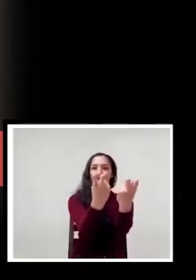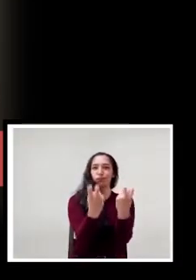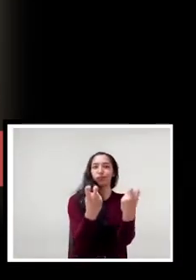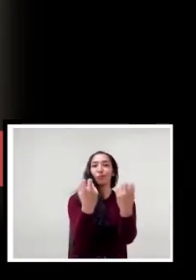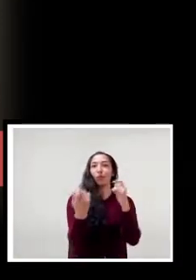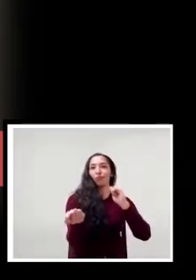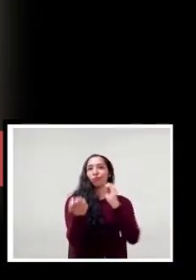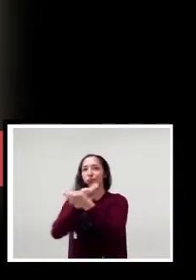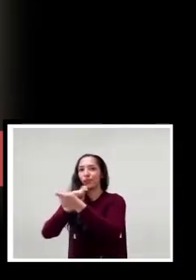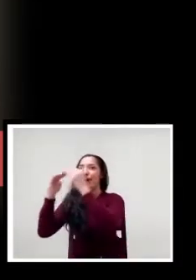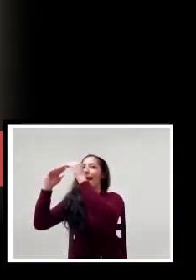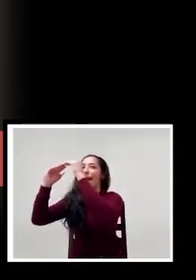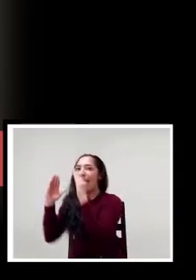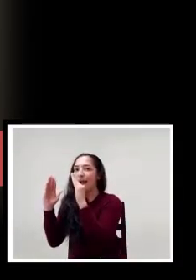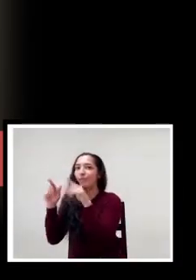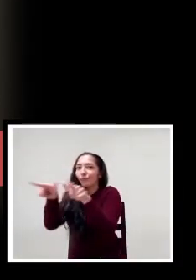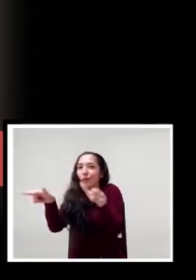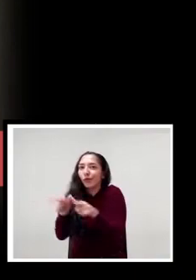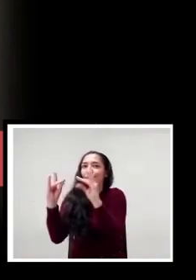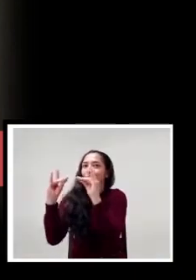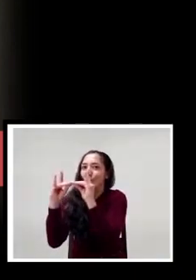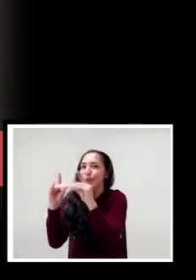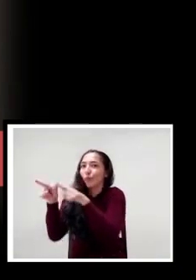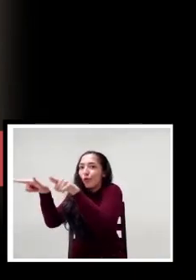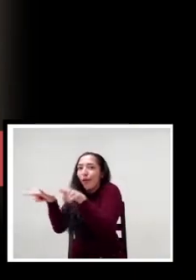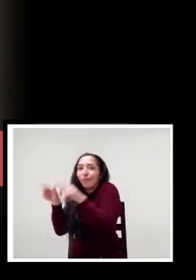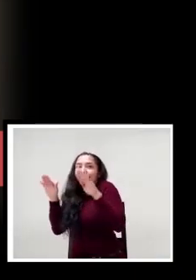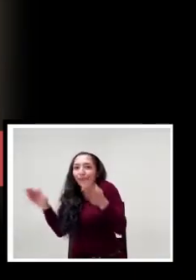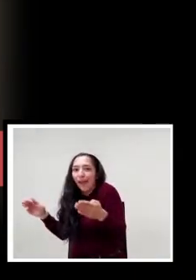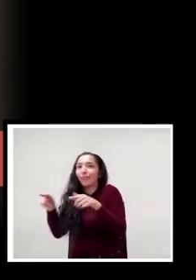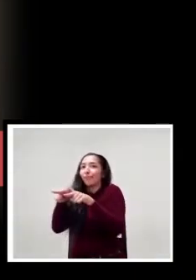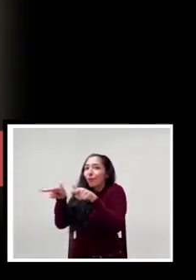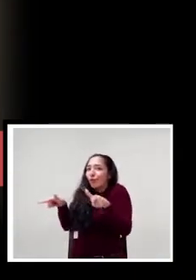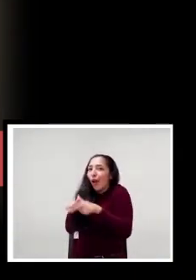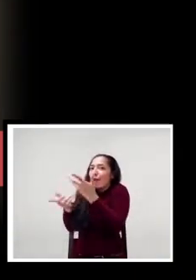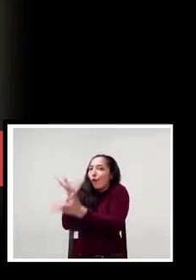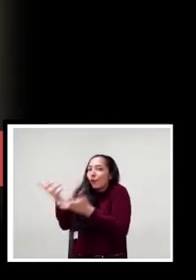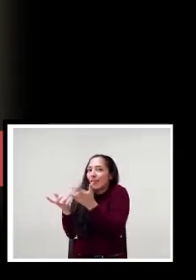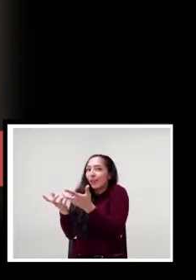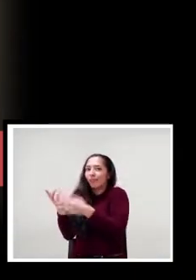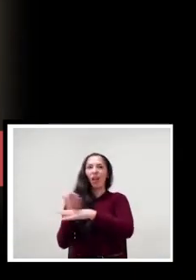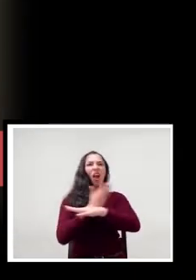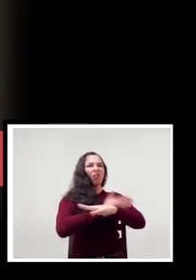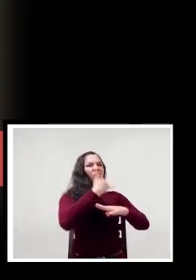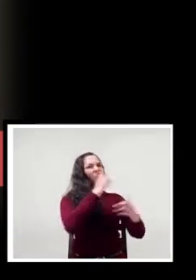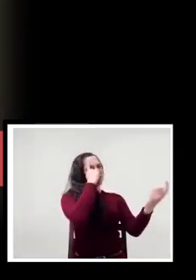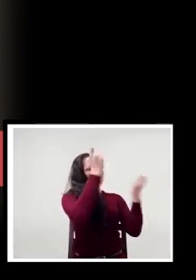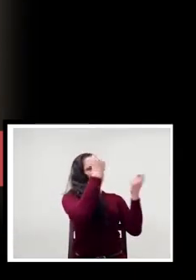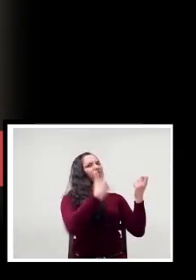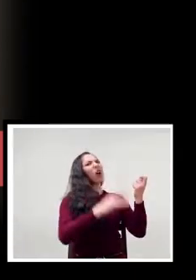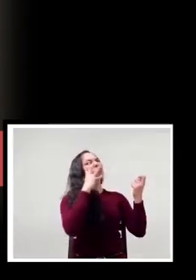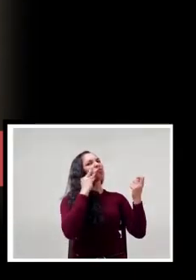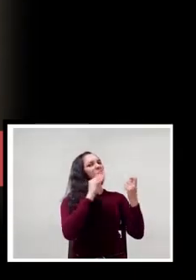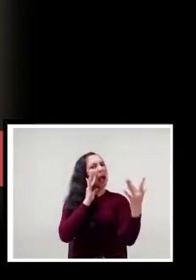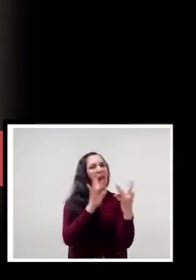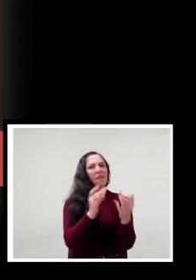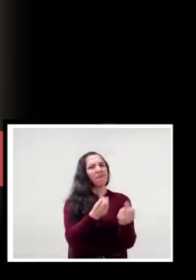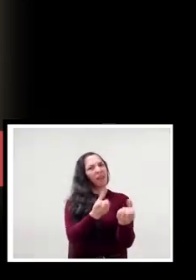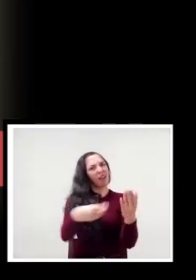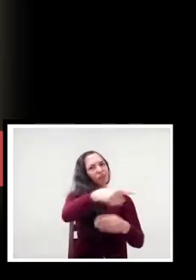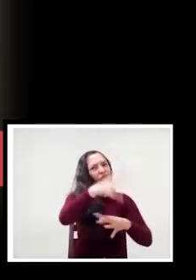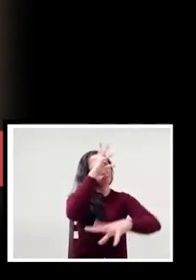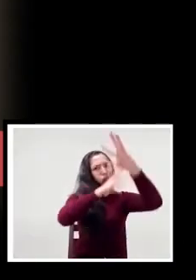de nuestra casa, cuartos, cocina, hemos tenido que cambiar todas nuestras estrategias para poder trabajar.